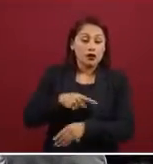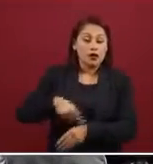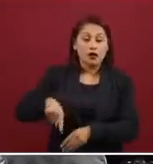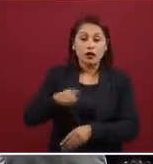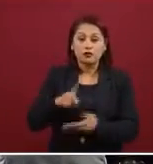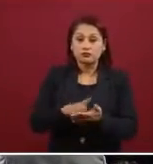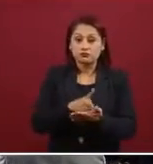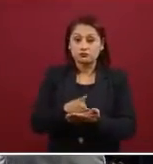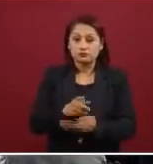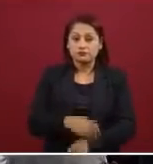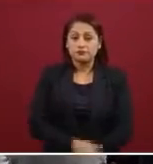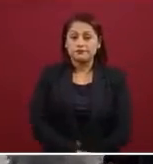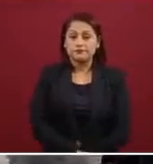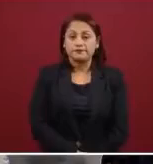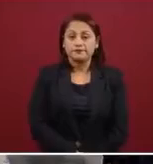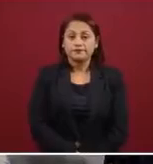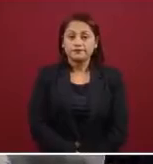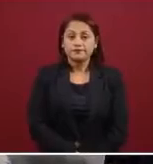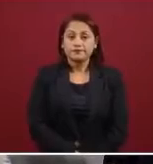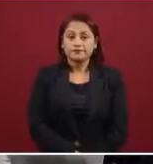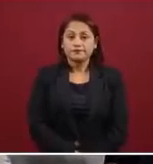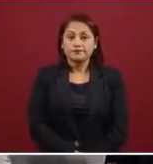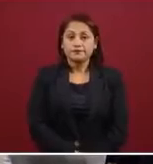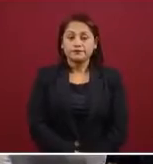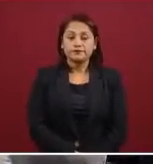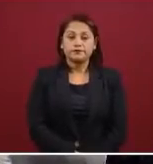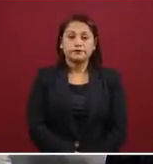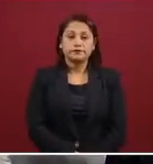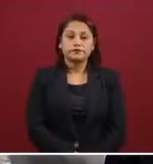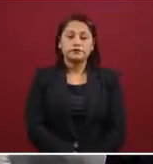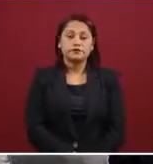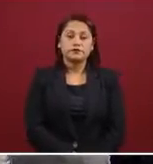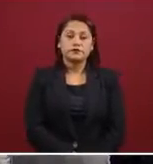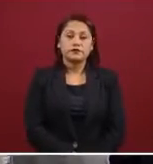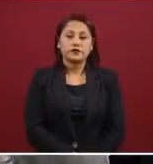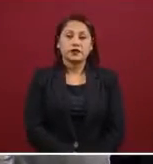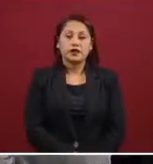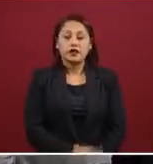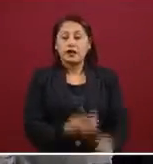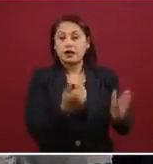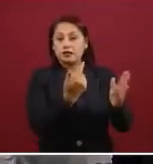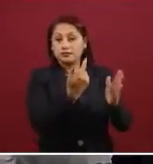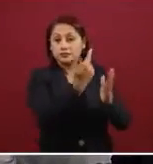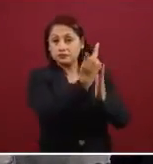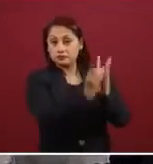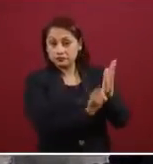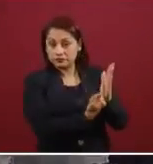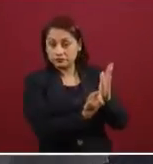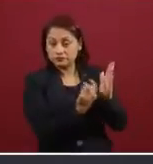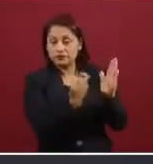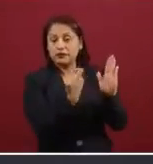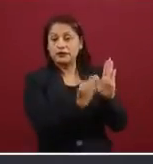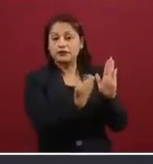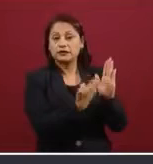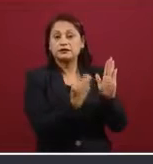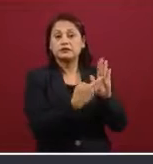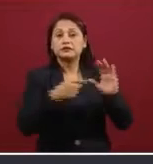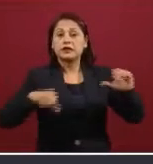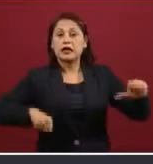La que sigue, por favor. Estas son unas acciones que se van a hacer institucionales en el territorio,